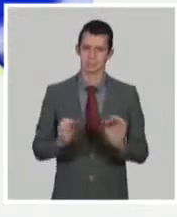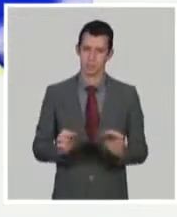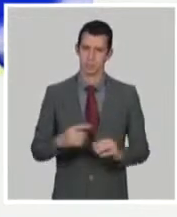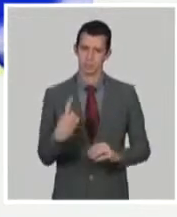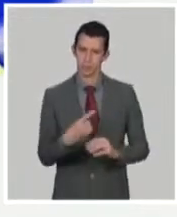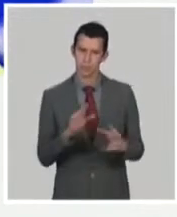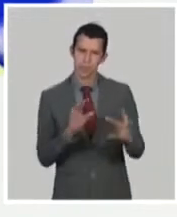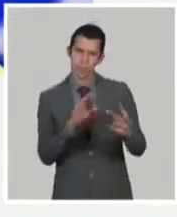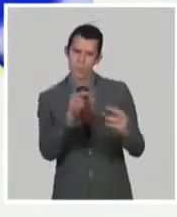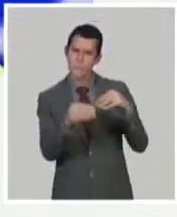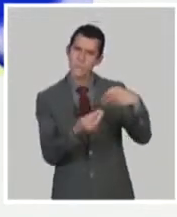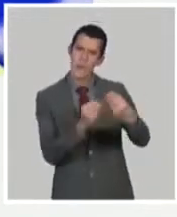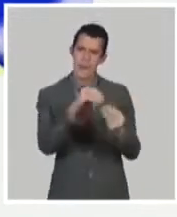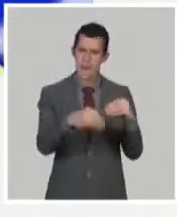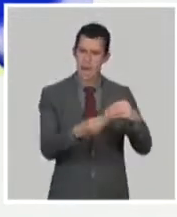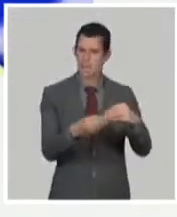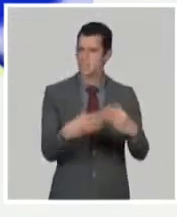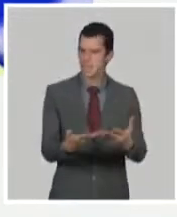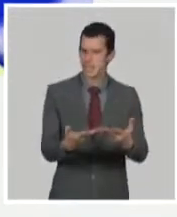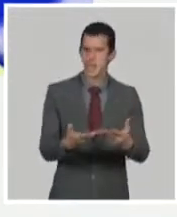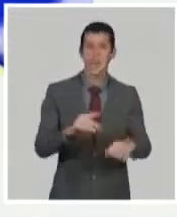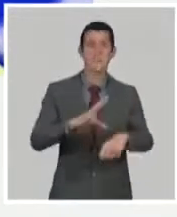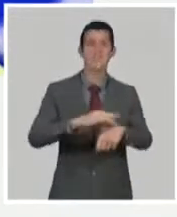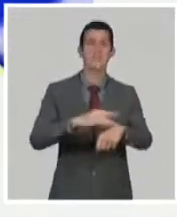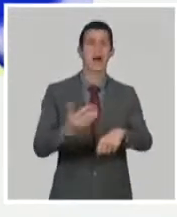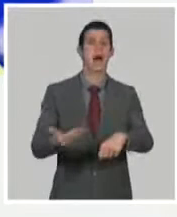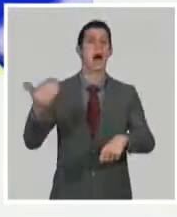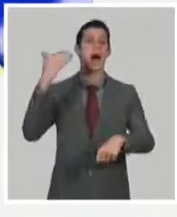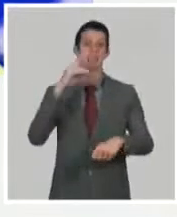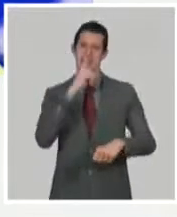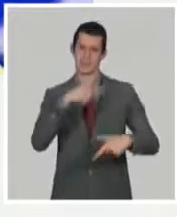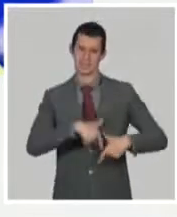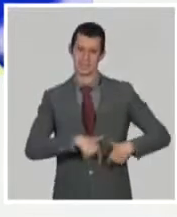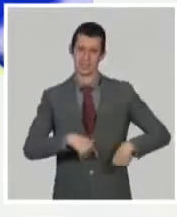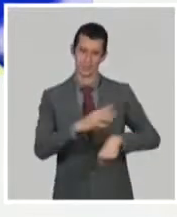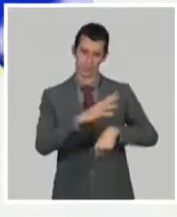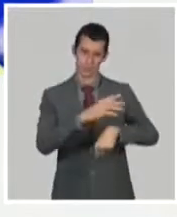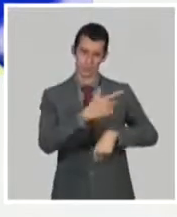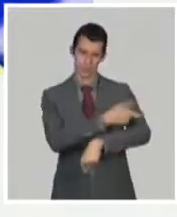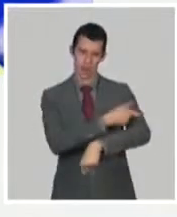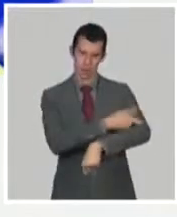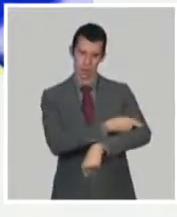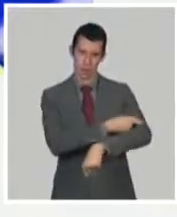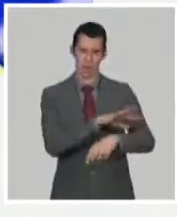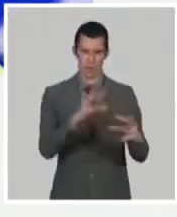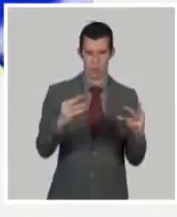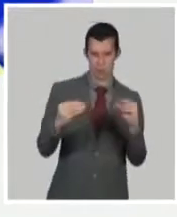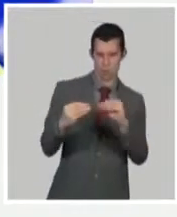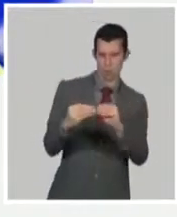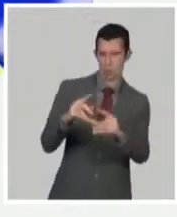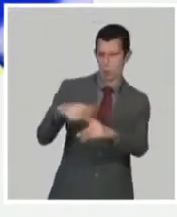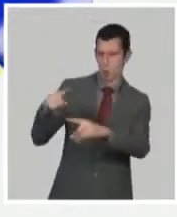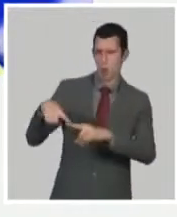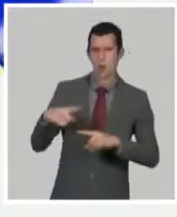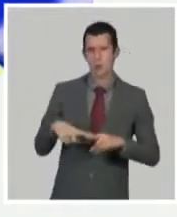y nuestro antígeno específico, el RBD nuestro específico, en formato de spray.